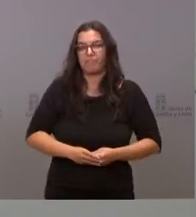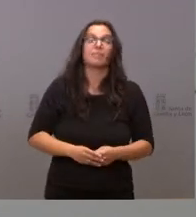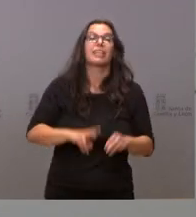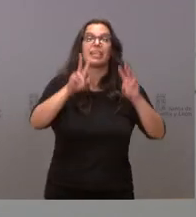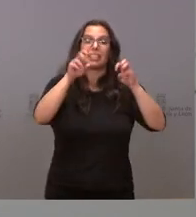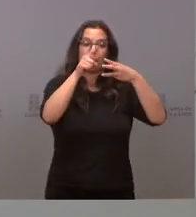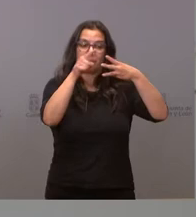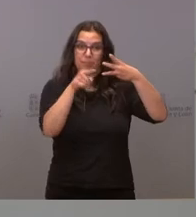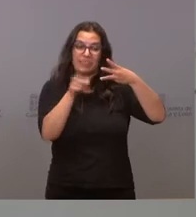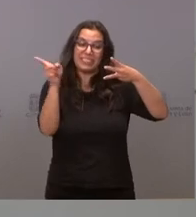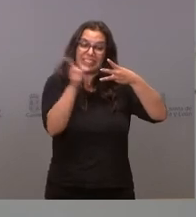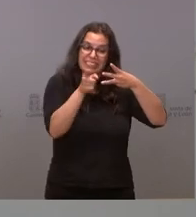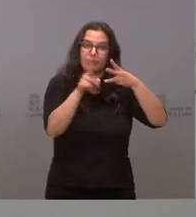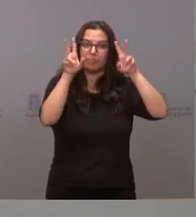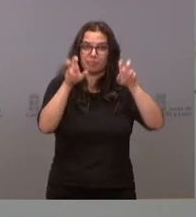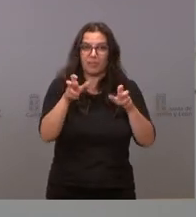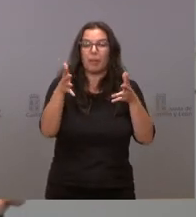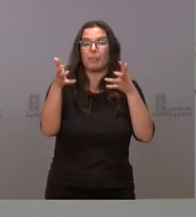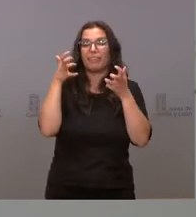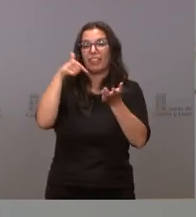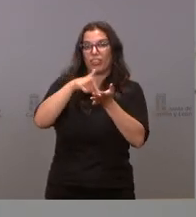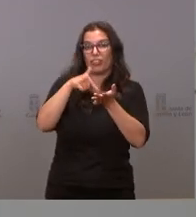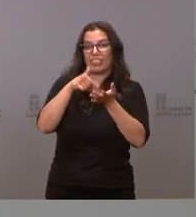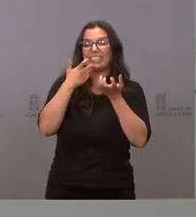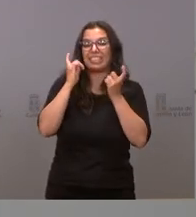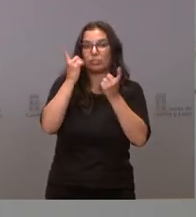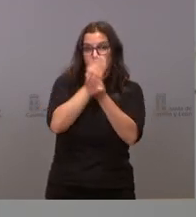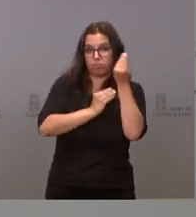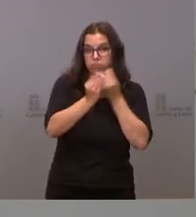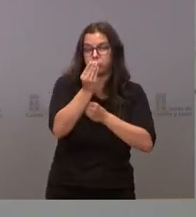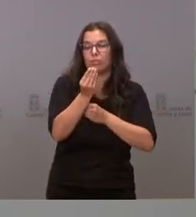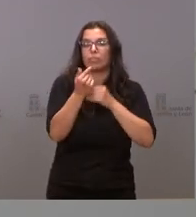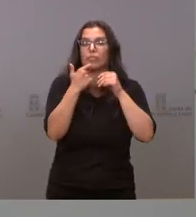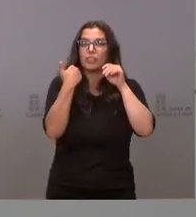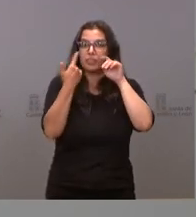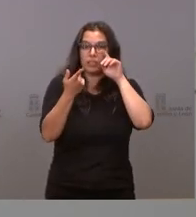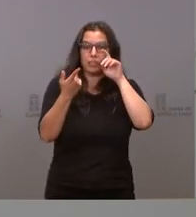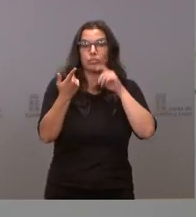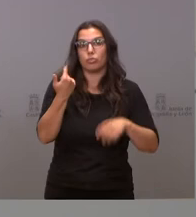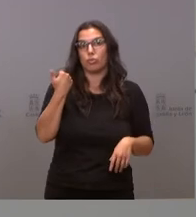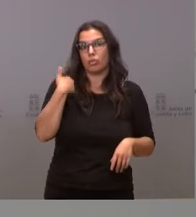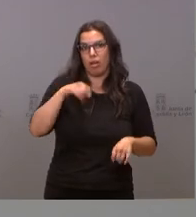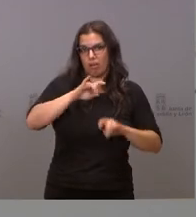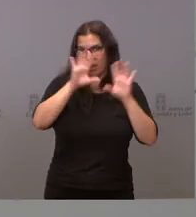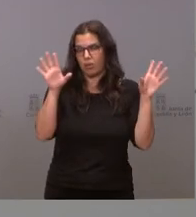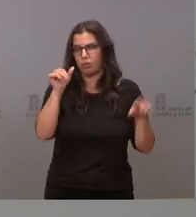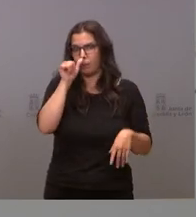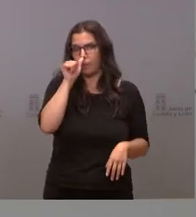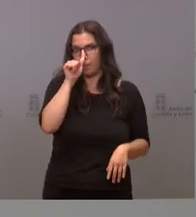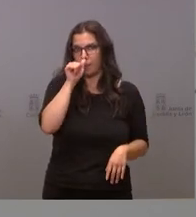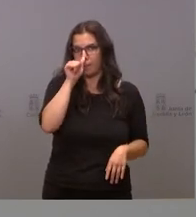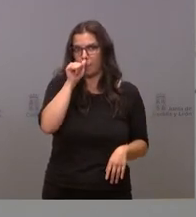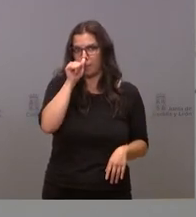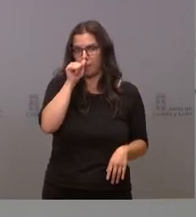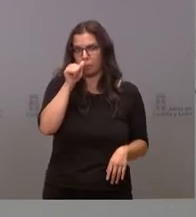cuestión, que eran los beneficios fiscales, he dicho bien a las claras que,